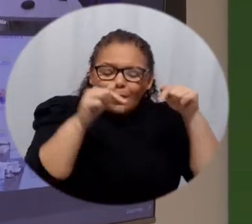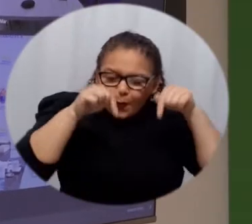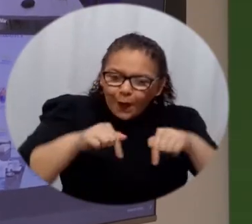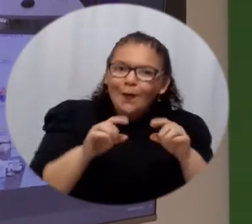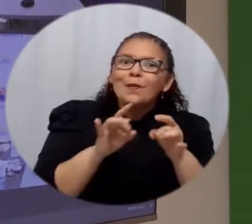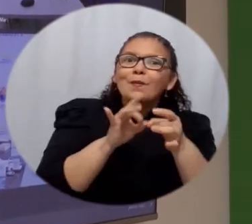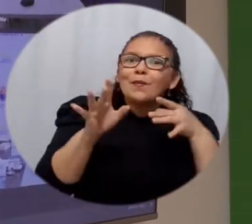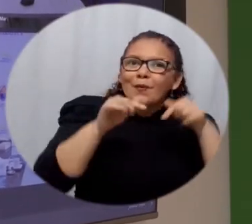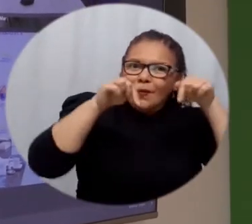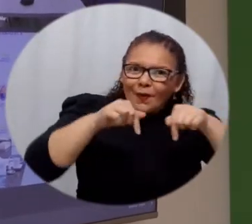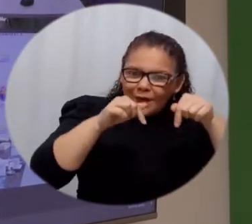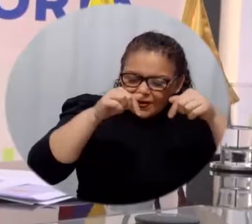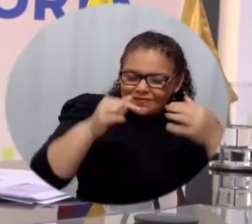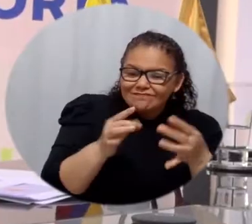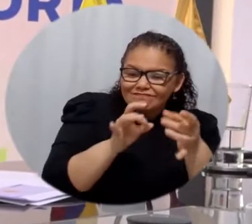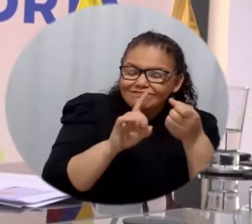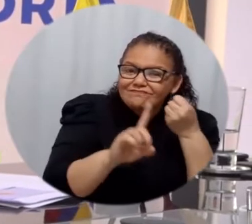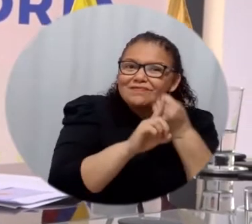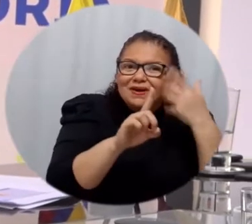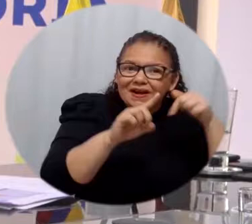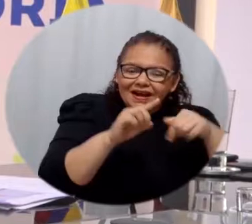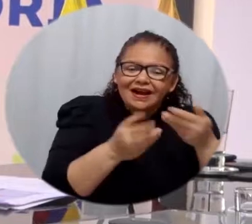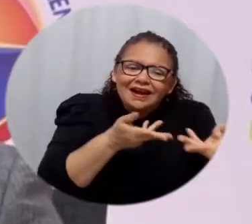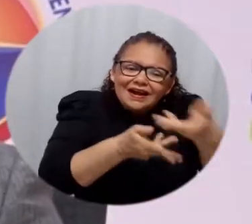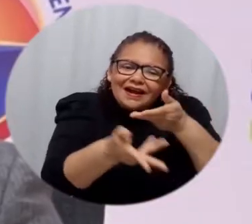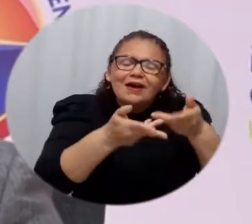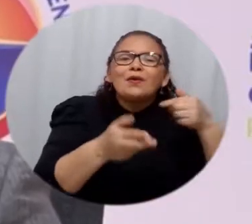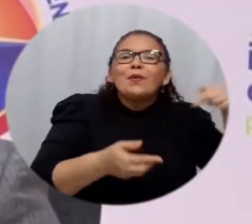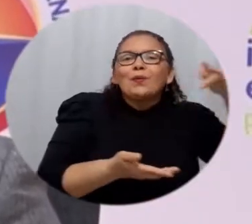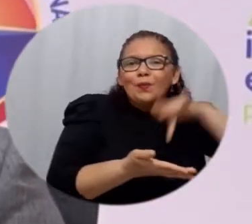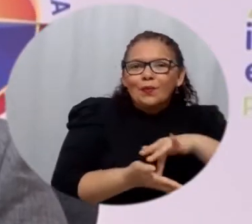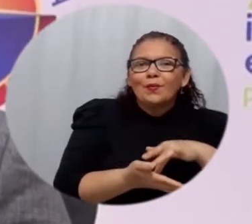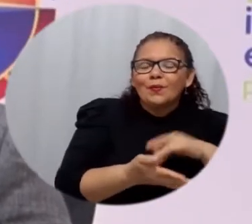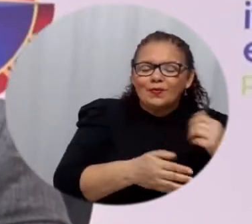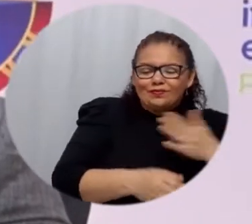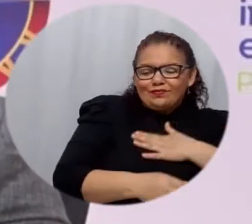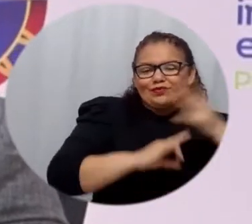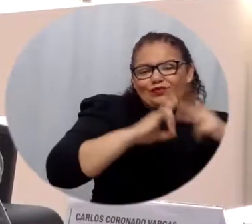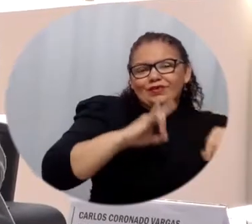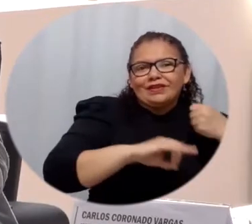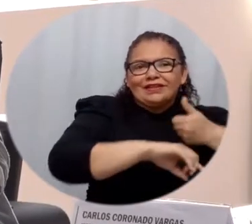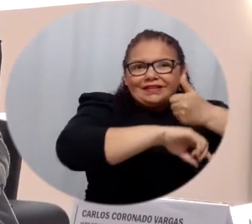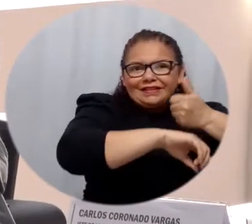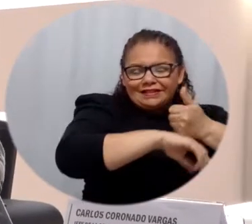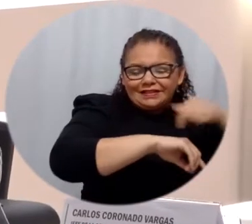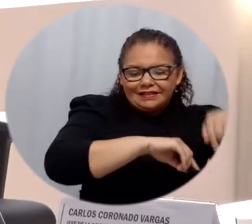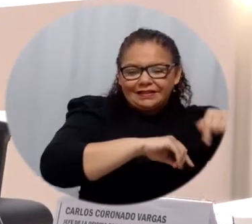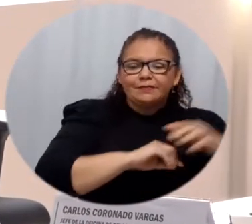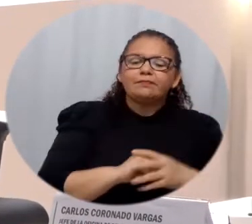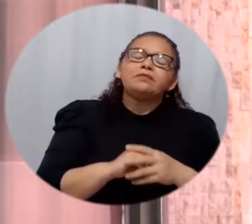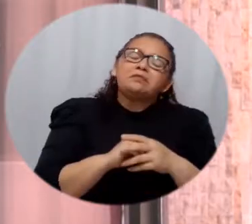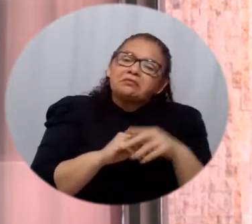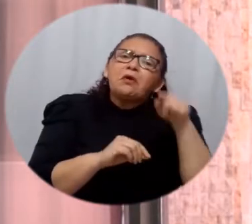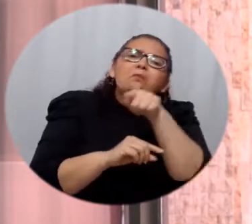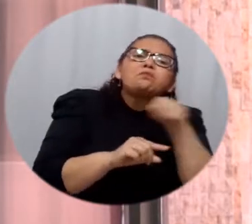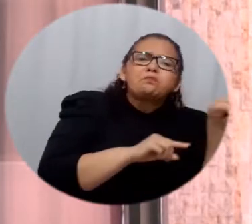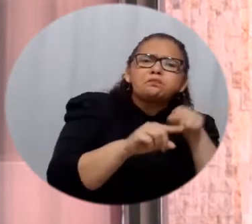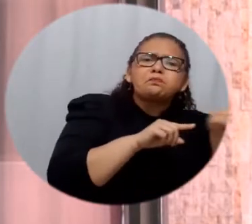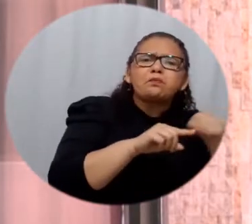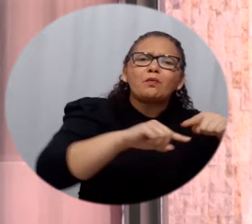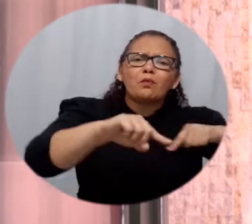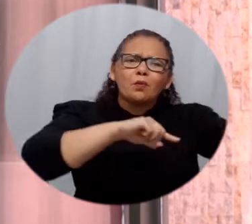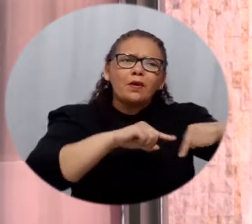hicimos esa agenda virtual en la cual participó nuestro rector y también participaron directivos de ambas